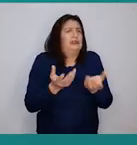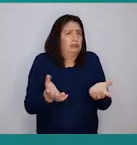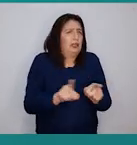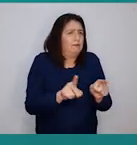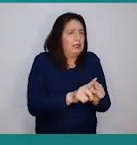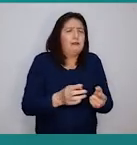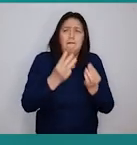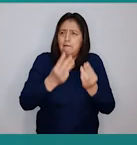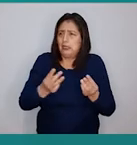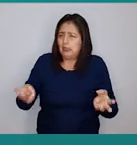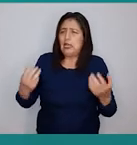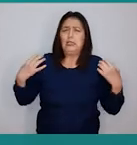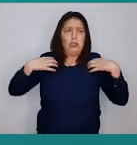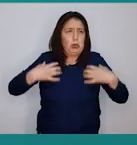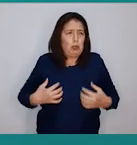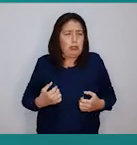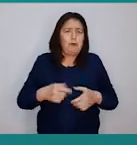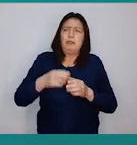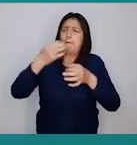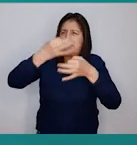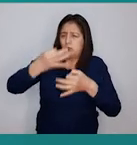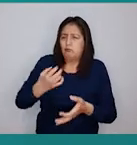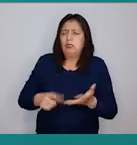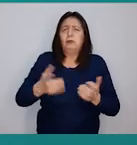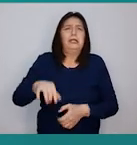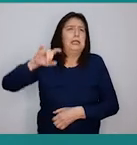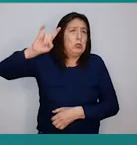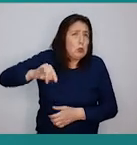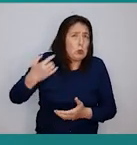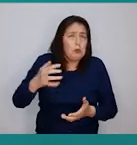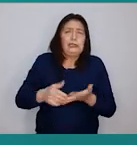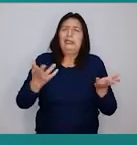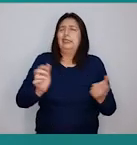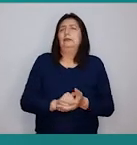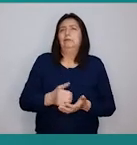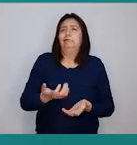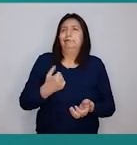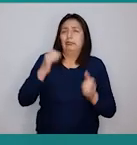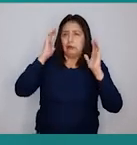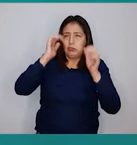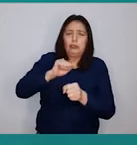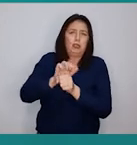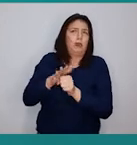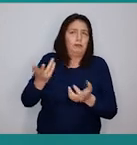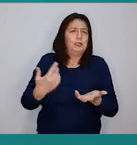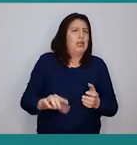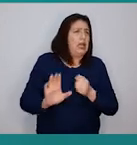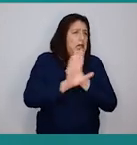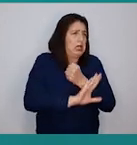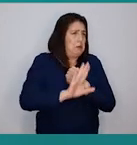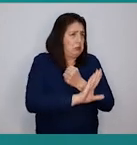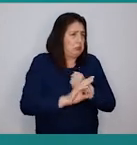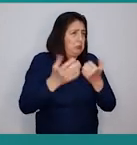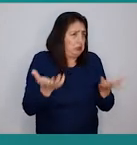de materiales, equipos y presupuestos para las emergencias en atención ante el COVID-19, asegurando de